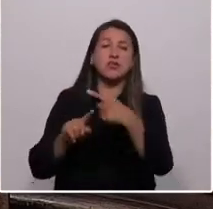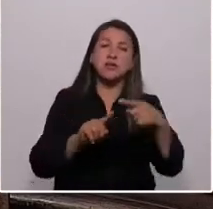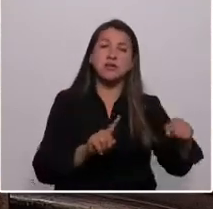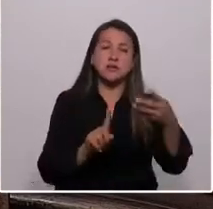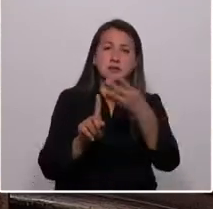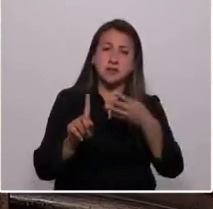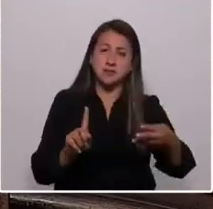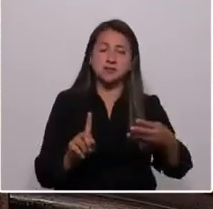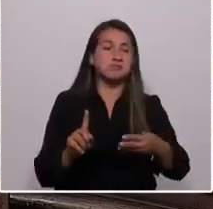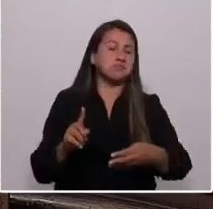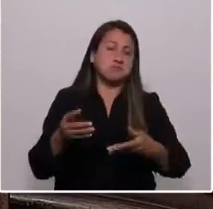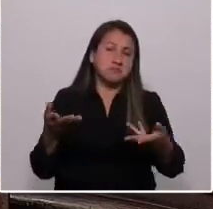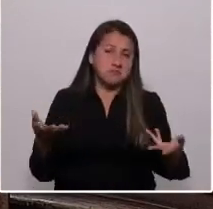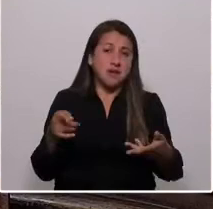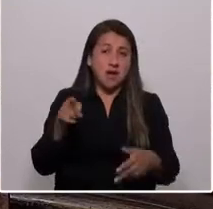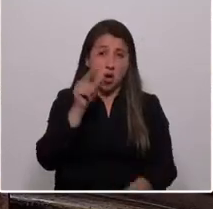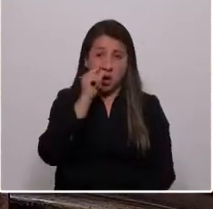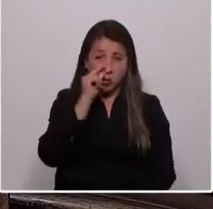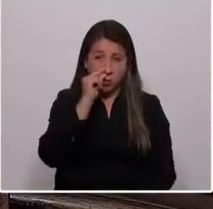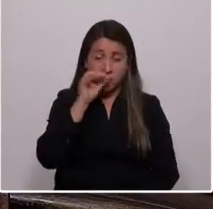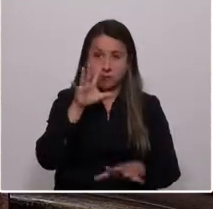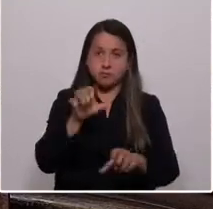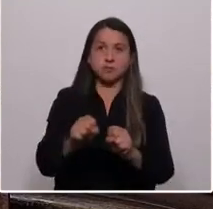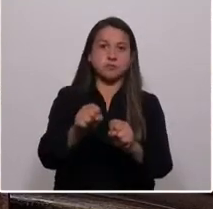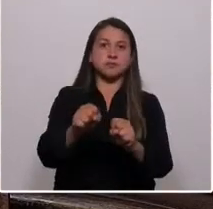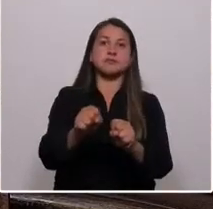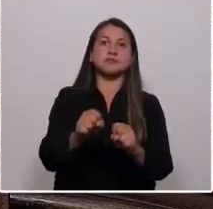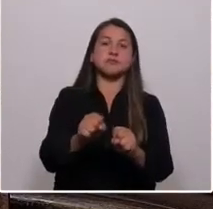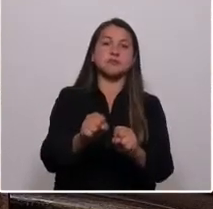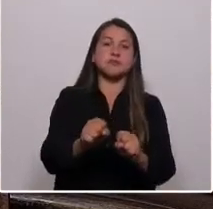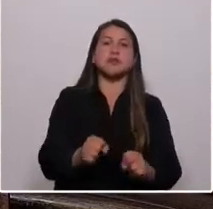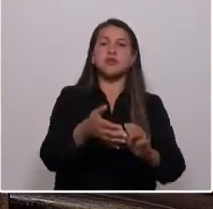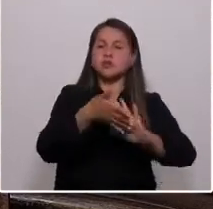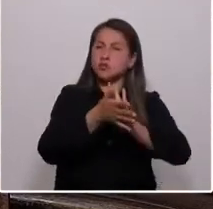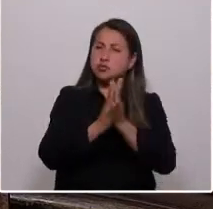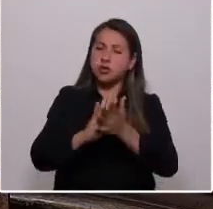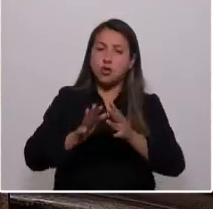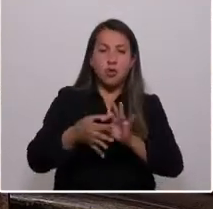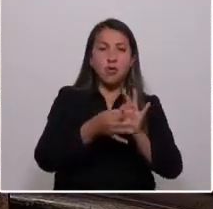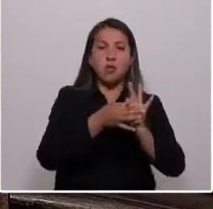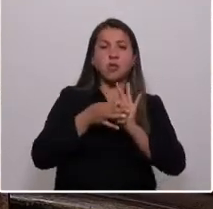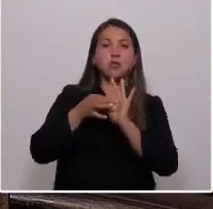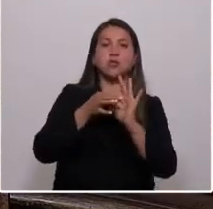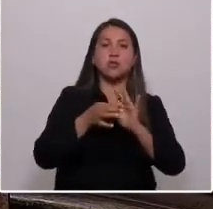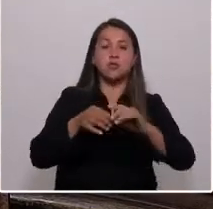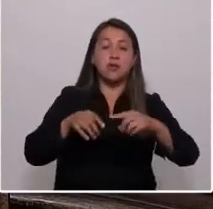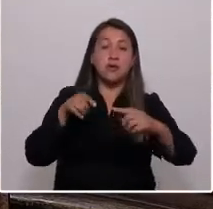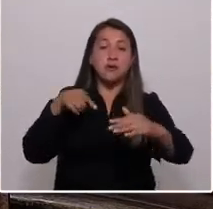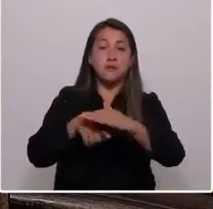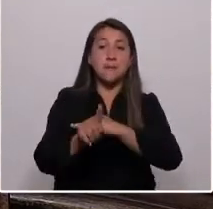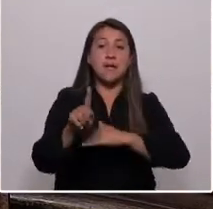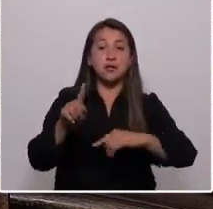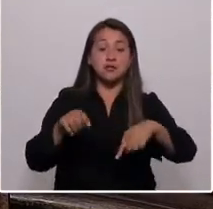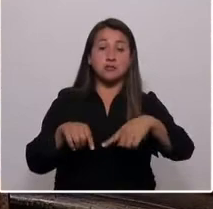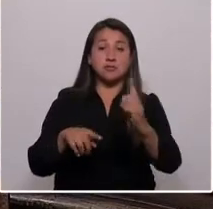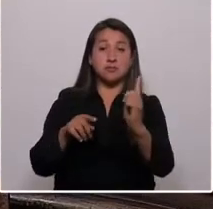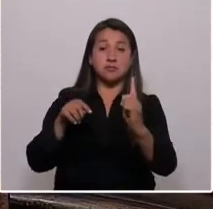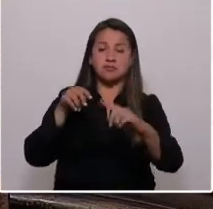otros. Ese octubre nos tomamos las manos y saltamos todos juntos el torniquete de la injusticia social.